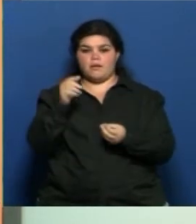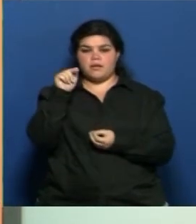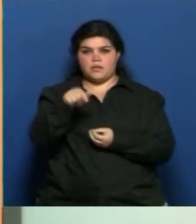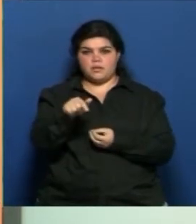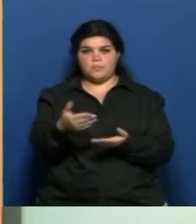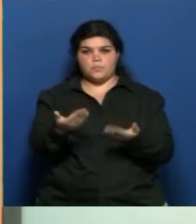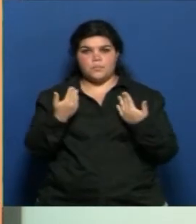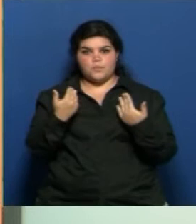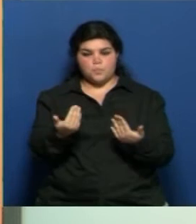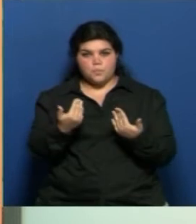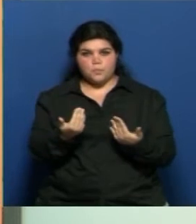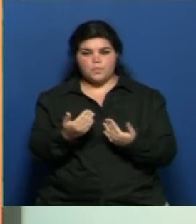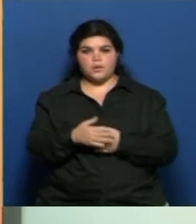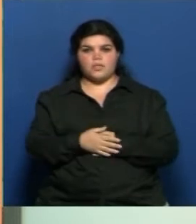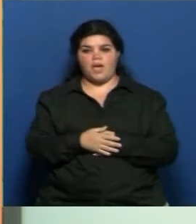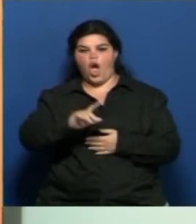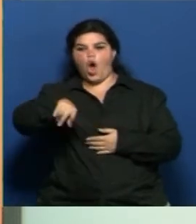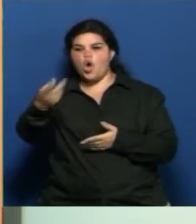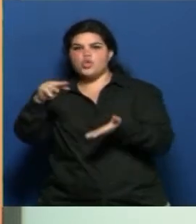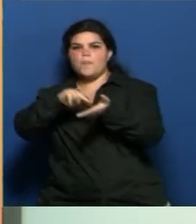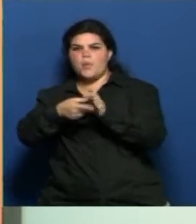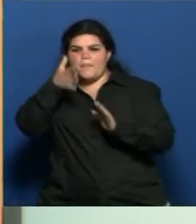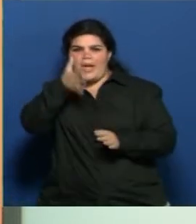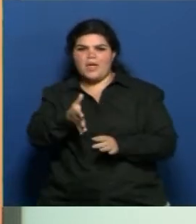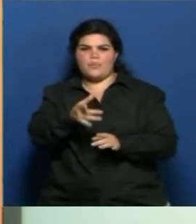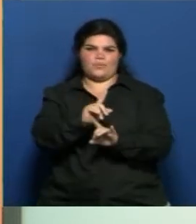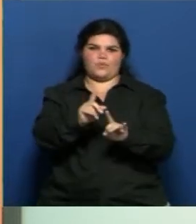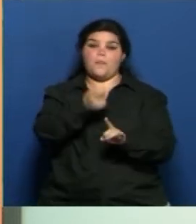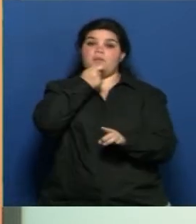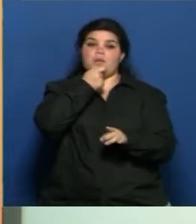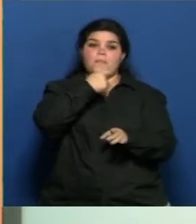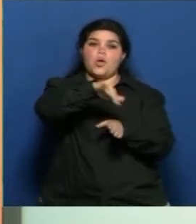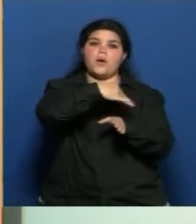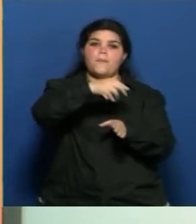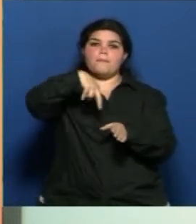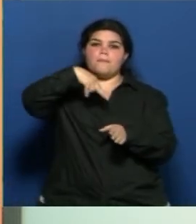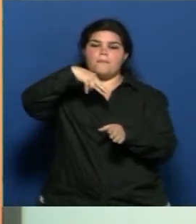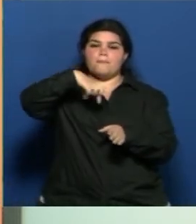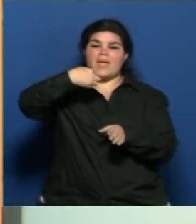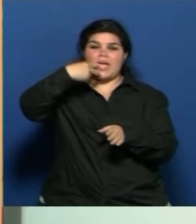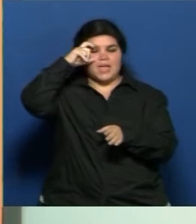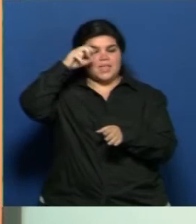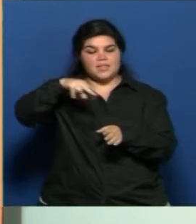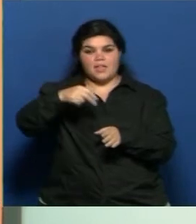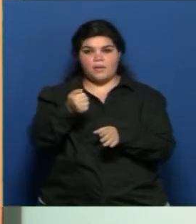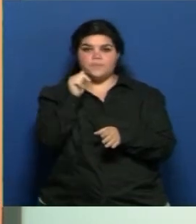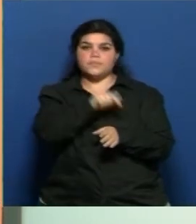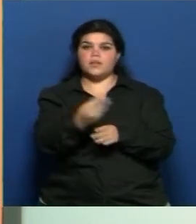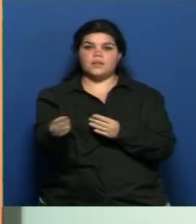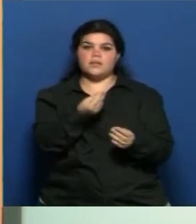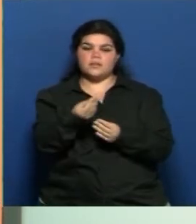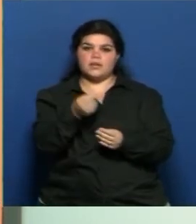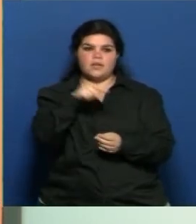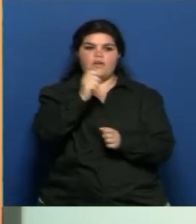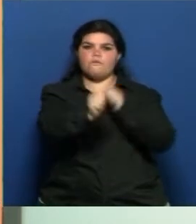no afectar al resto. ¿Qué sucede hoy día en la Rodríguez Peña? Es decir, en la Rodríguez Peña por ahí encontramos que es una zona